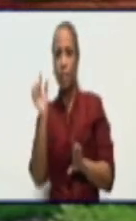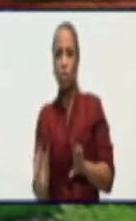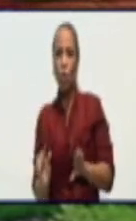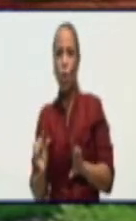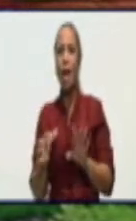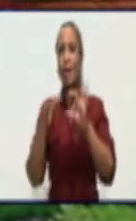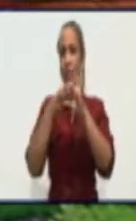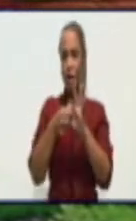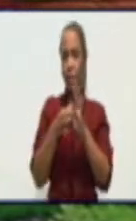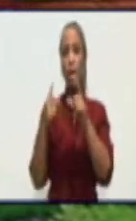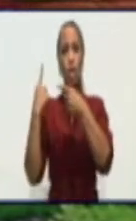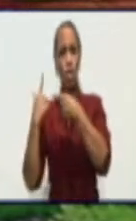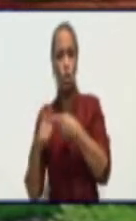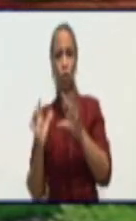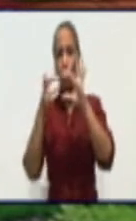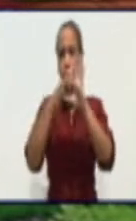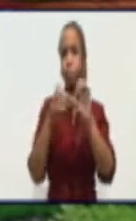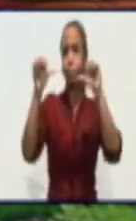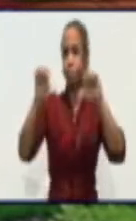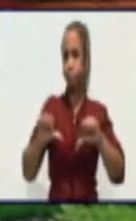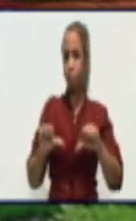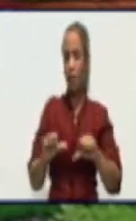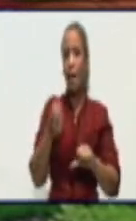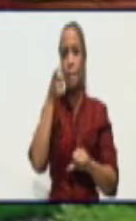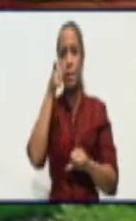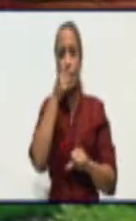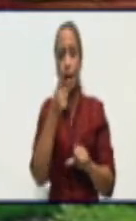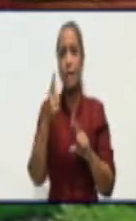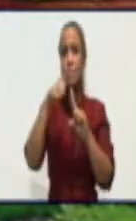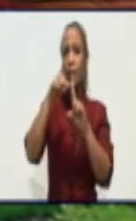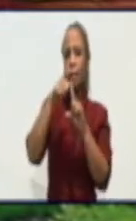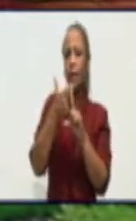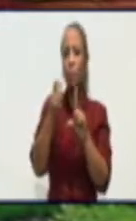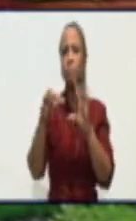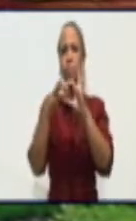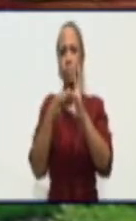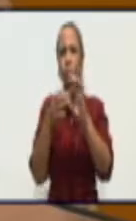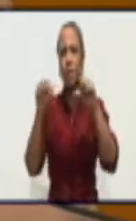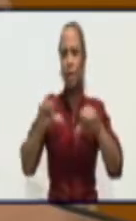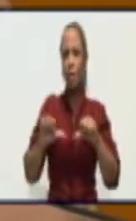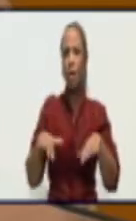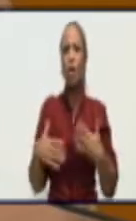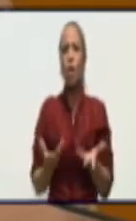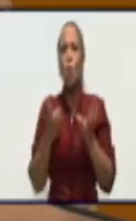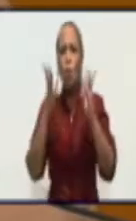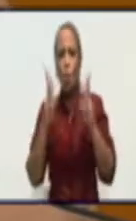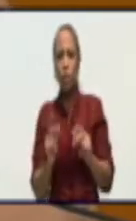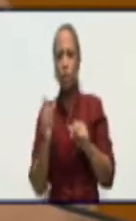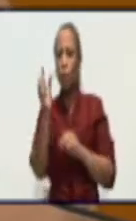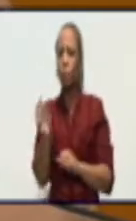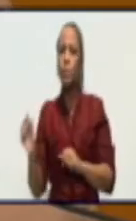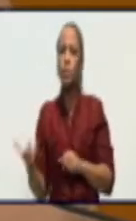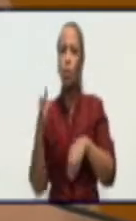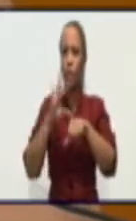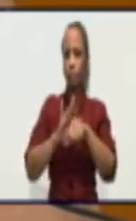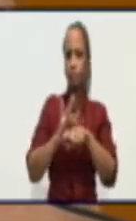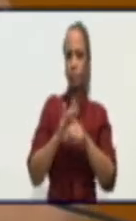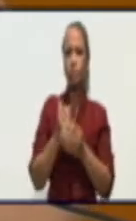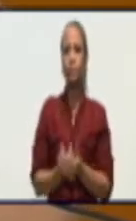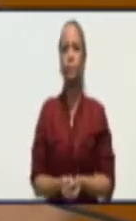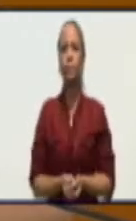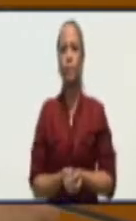Doctora, en vigilancia intensiva, ¿cuántos pacientes en este momento tiene el dato? Sí, cómo no. Le digo el dato.